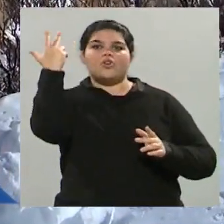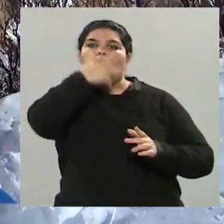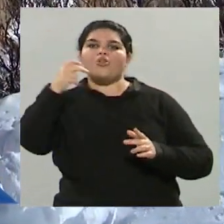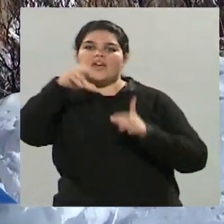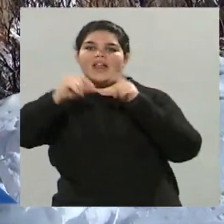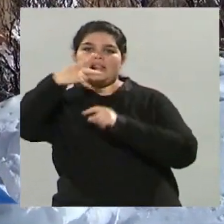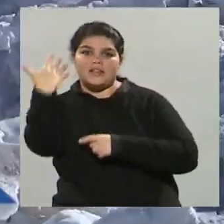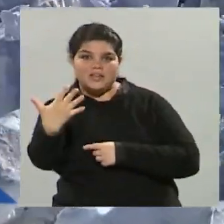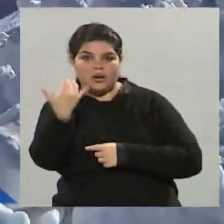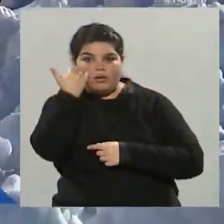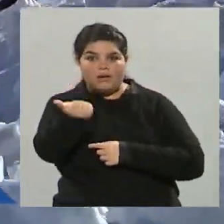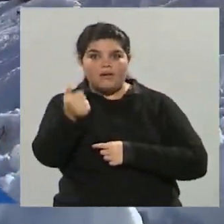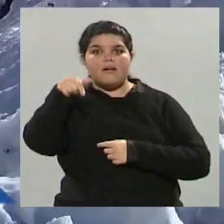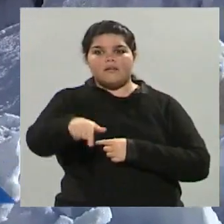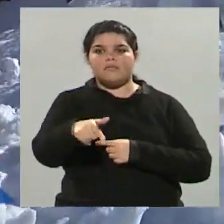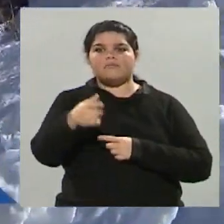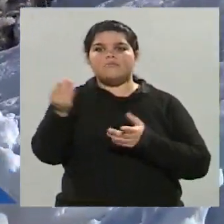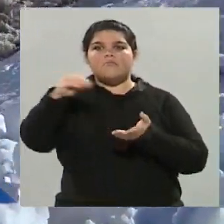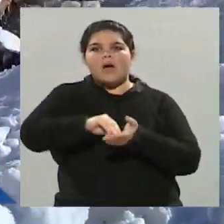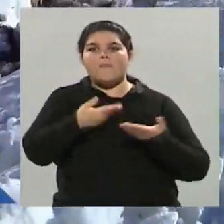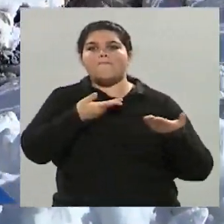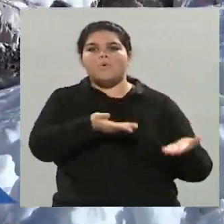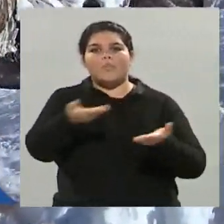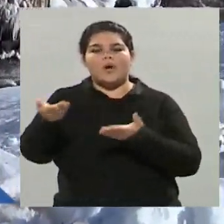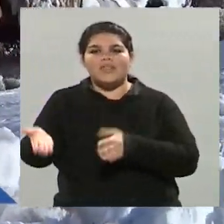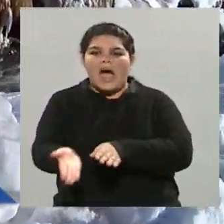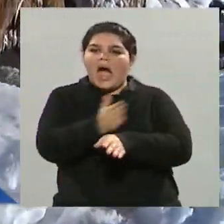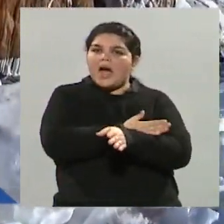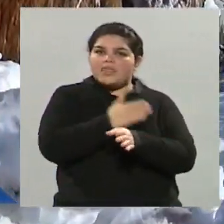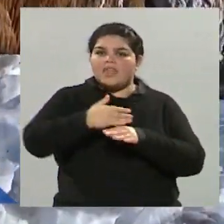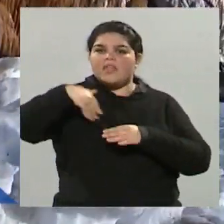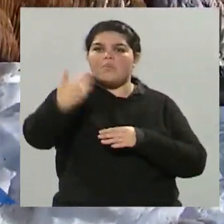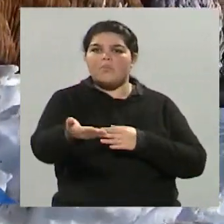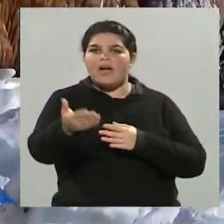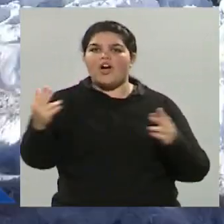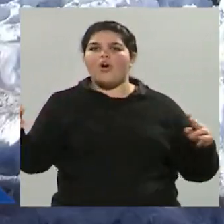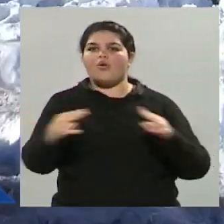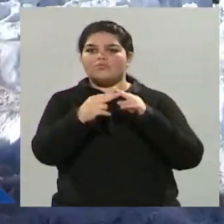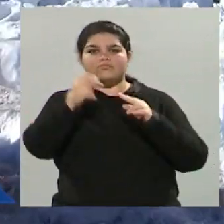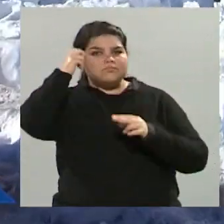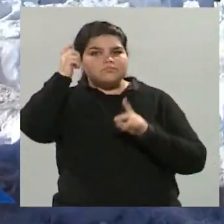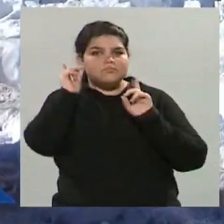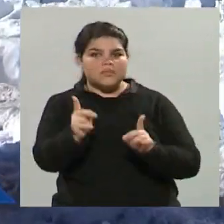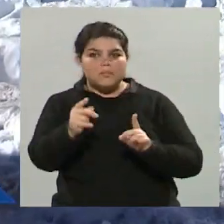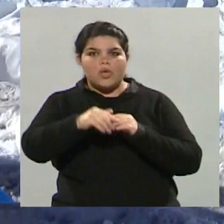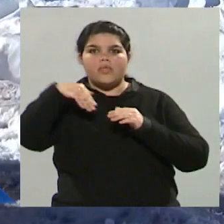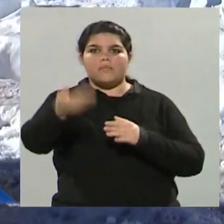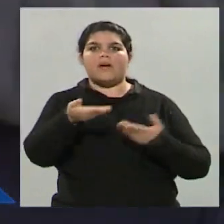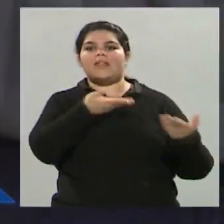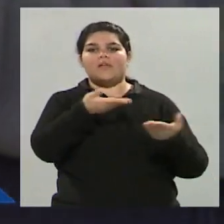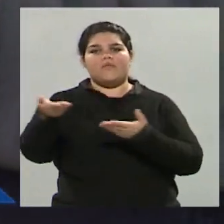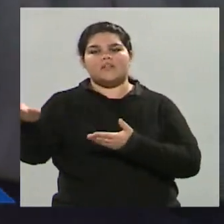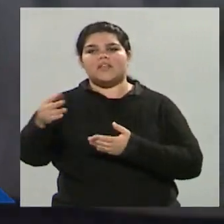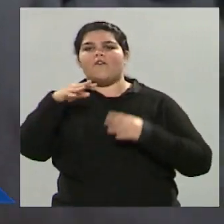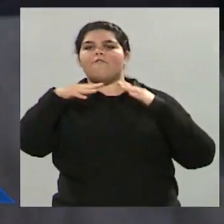estrellas, tiene buenas propuestas para el pre y el post congreso, ya sea a través de la oferta de los caminos del